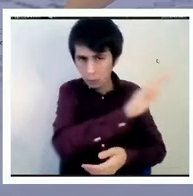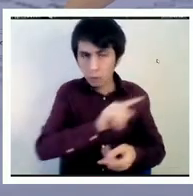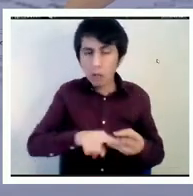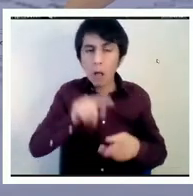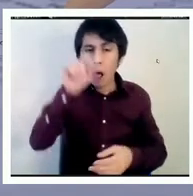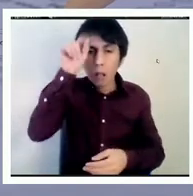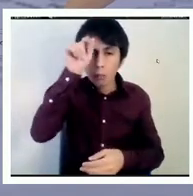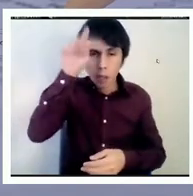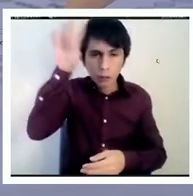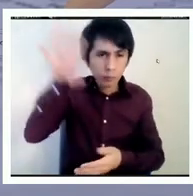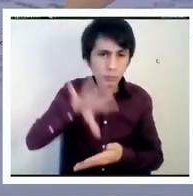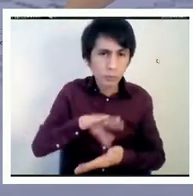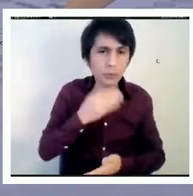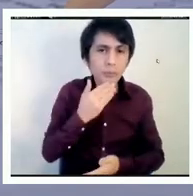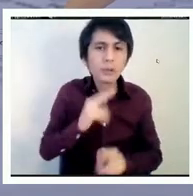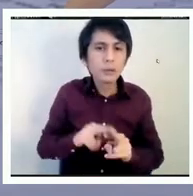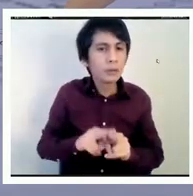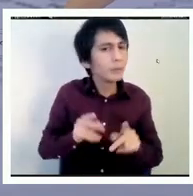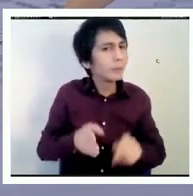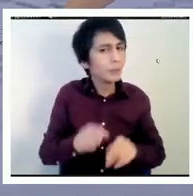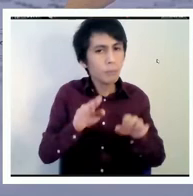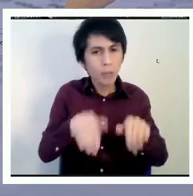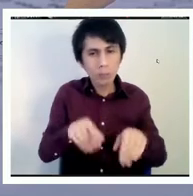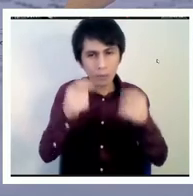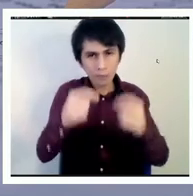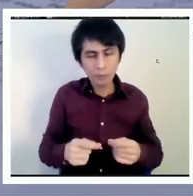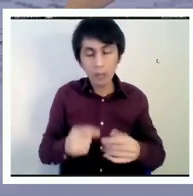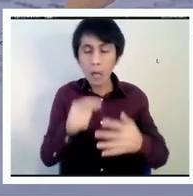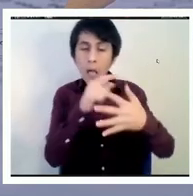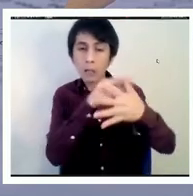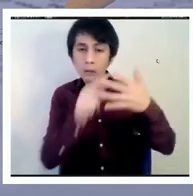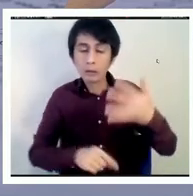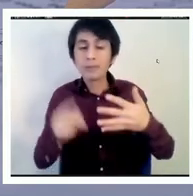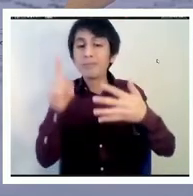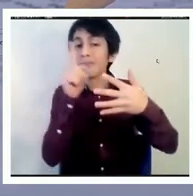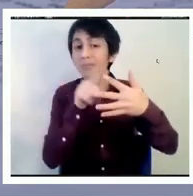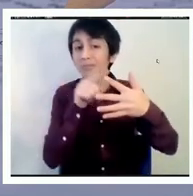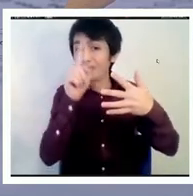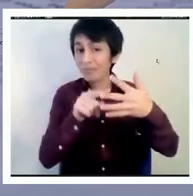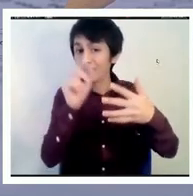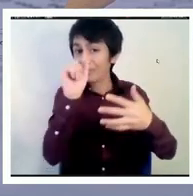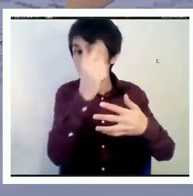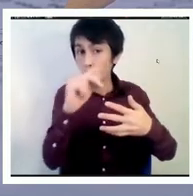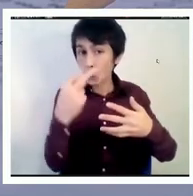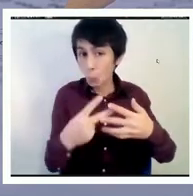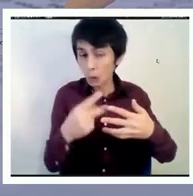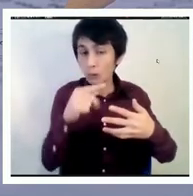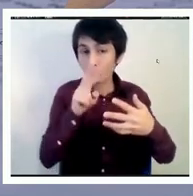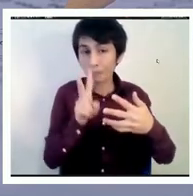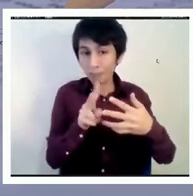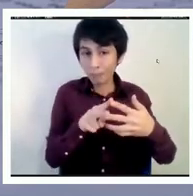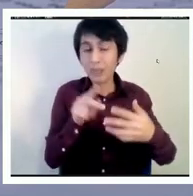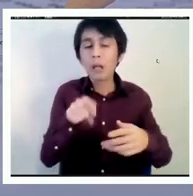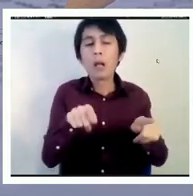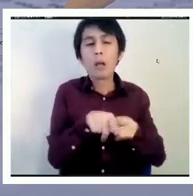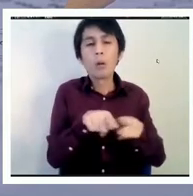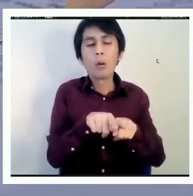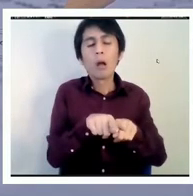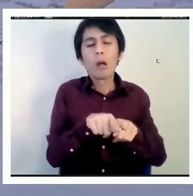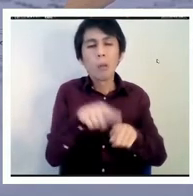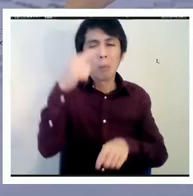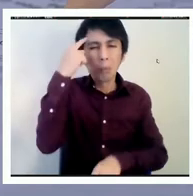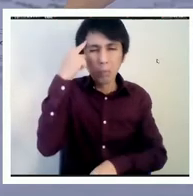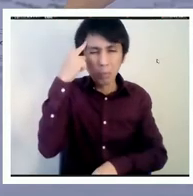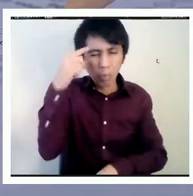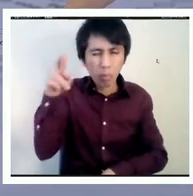las primeras dos opciones realmente también nos ha llevado a volver a considerar quién